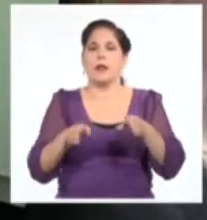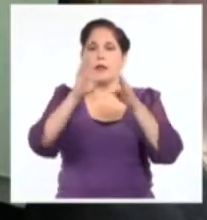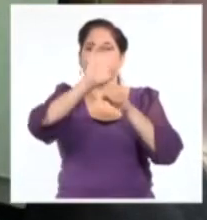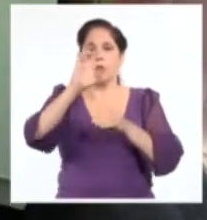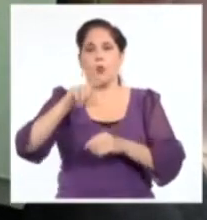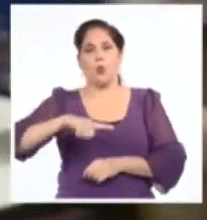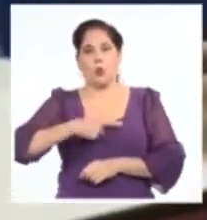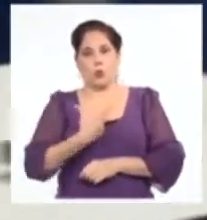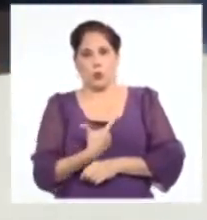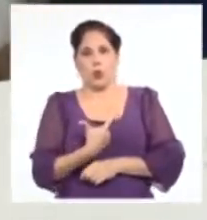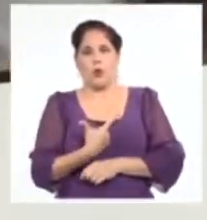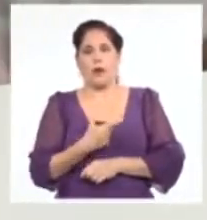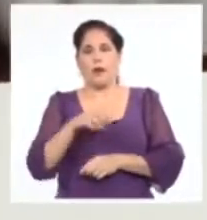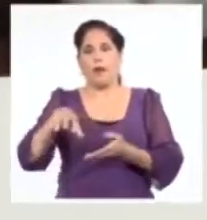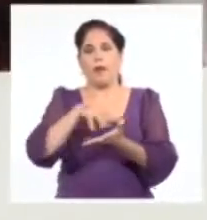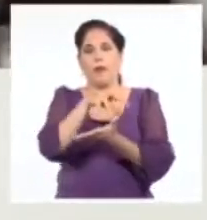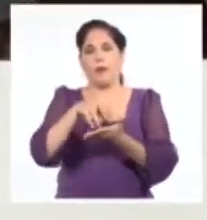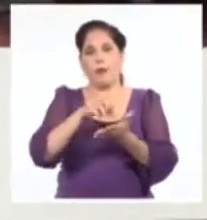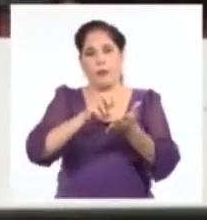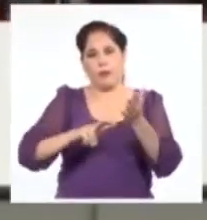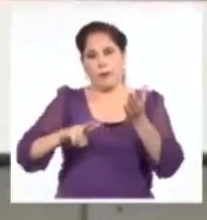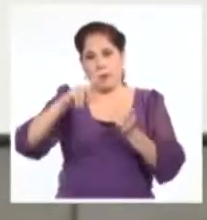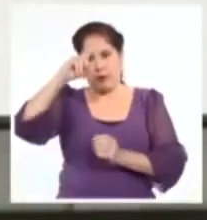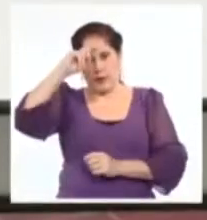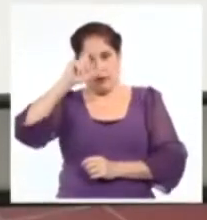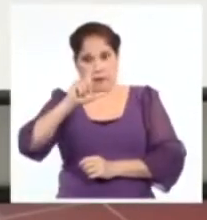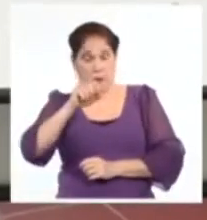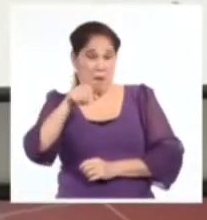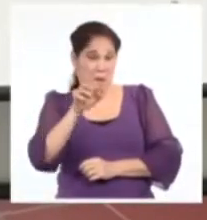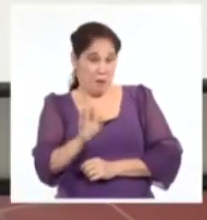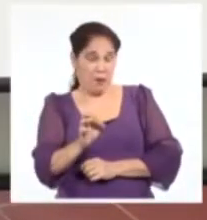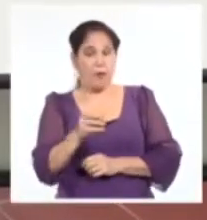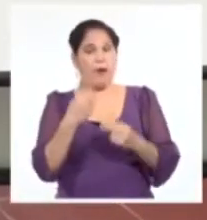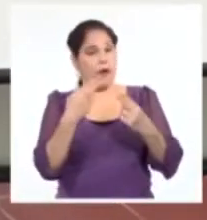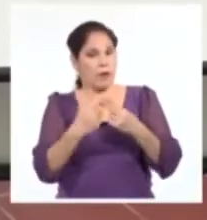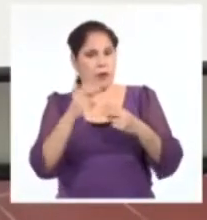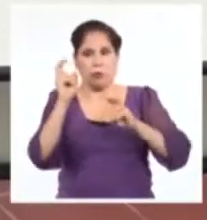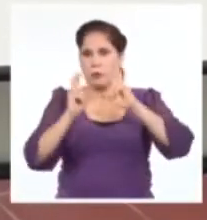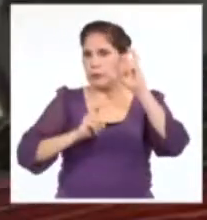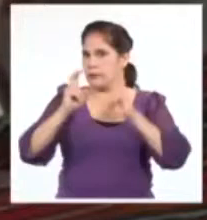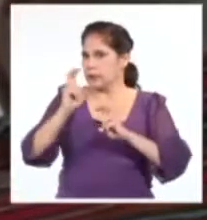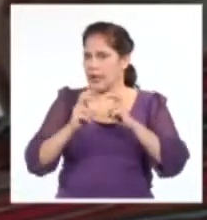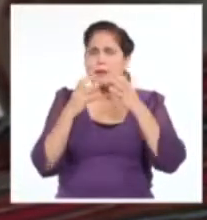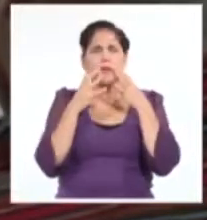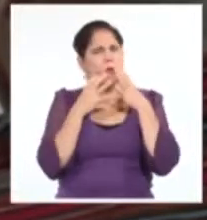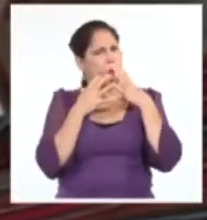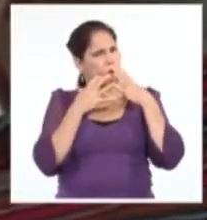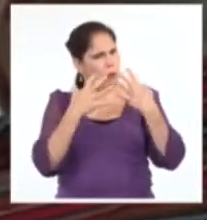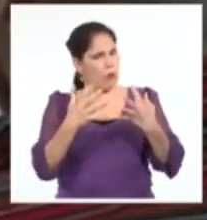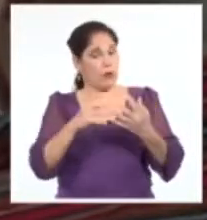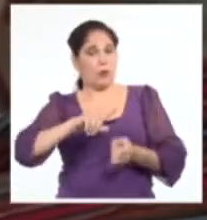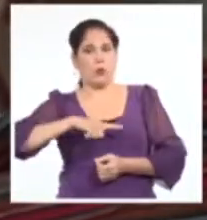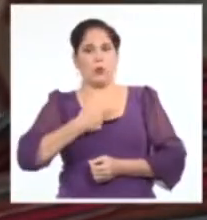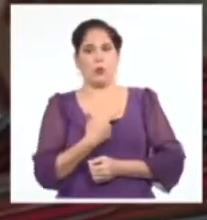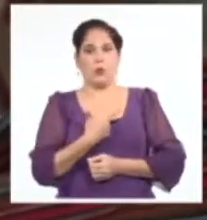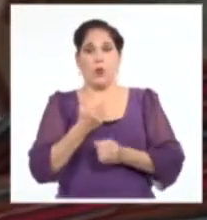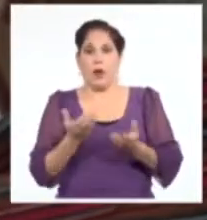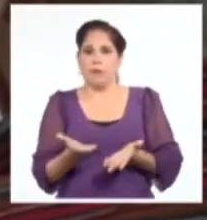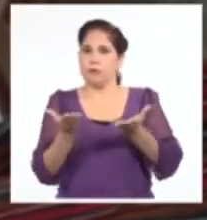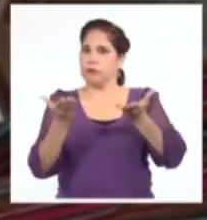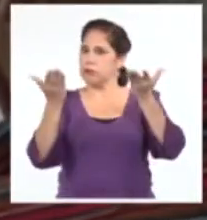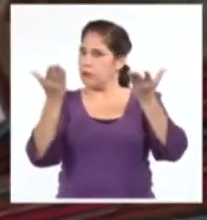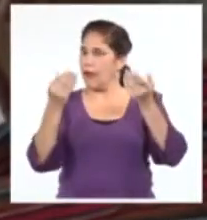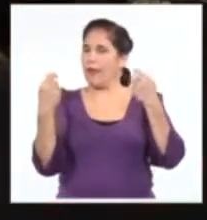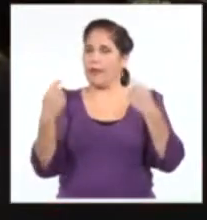culturales de Santa Clara. Este tipo de eventos, de talleres, de coloquios es imprescindible para la cultura cubana, no